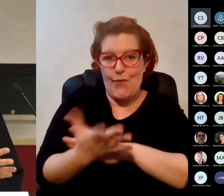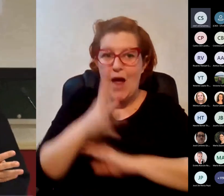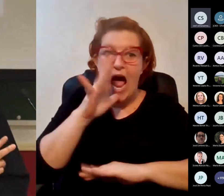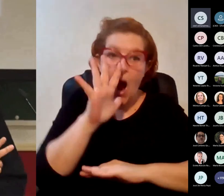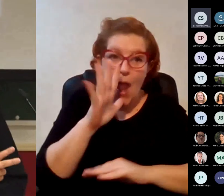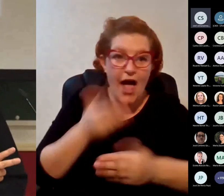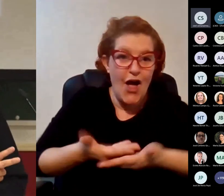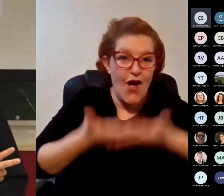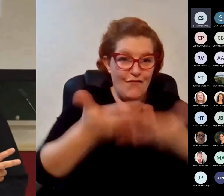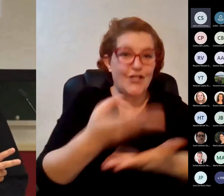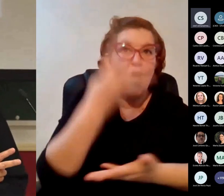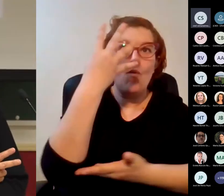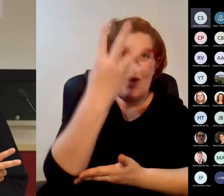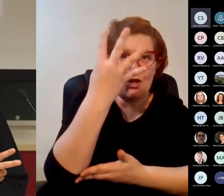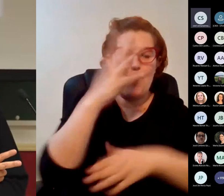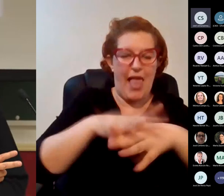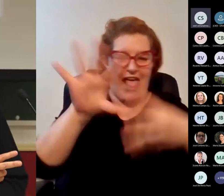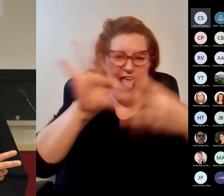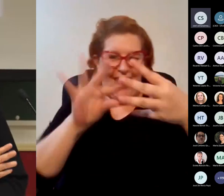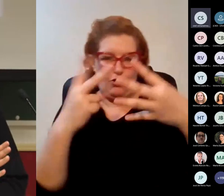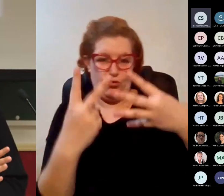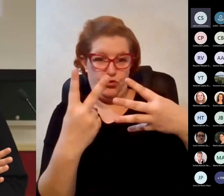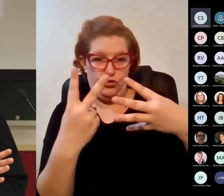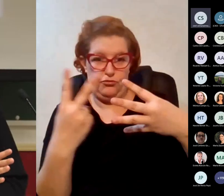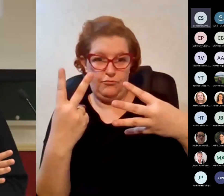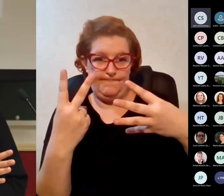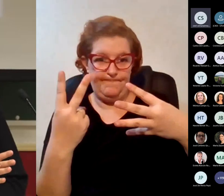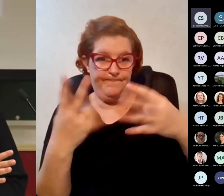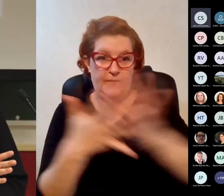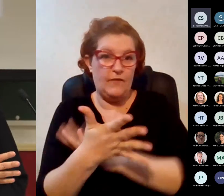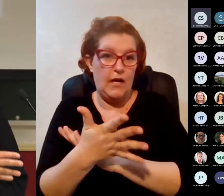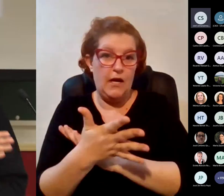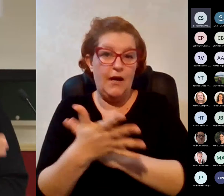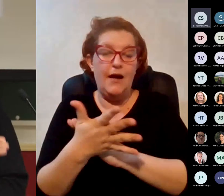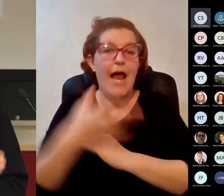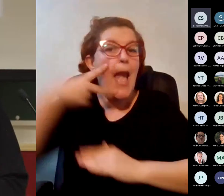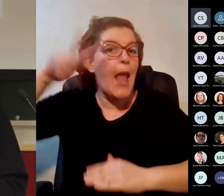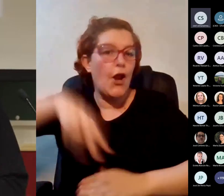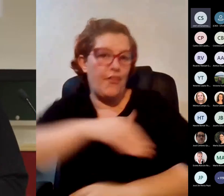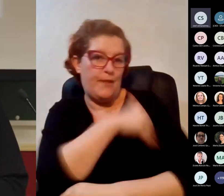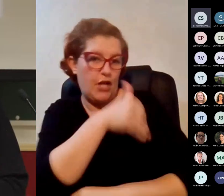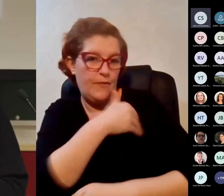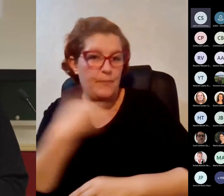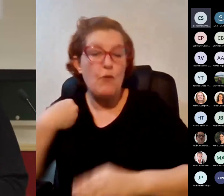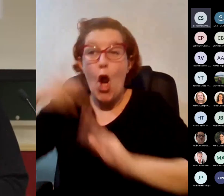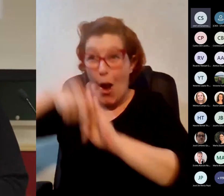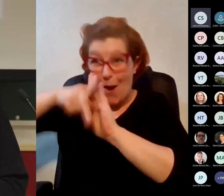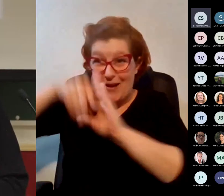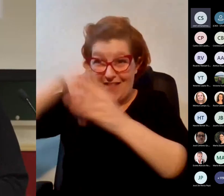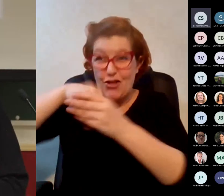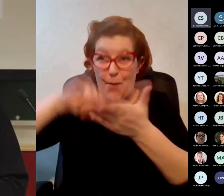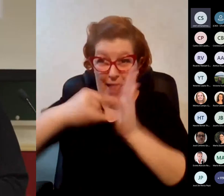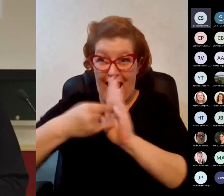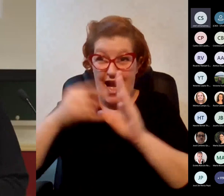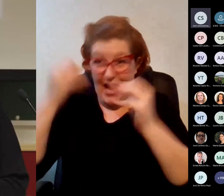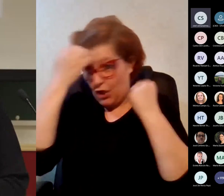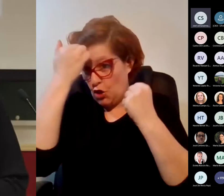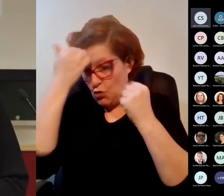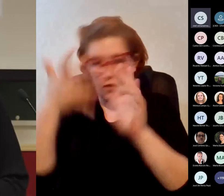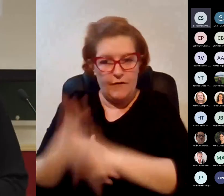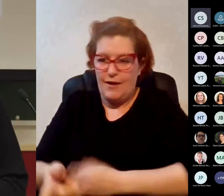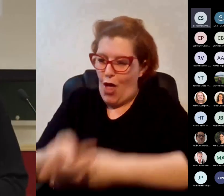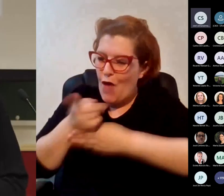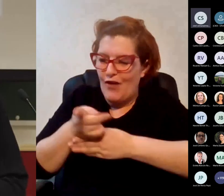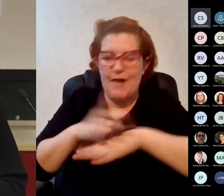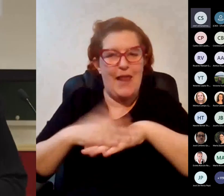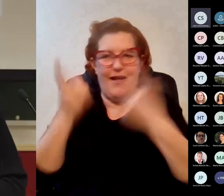de los que tienen que elegir dos entonces o sea ahí es reconocimiento académico o sea su propia normativa del plan de estudios es el que les el que